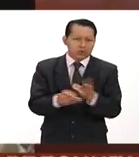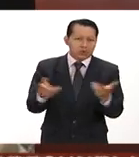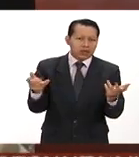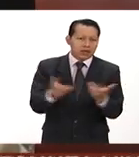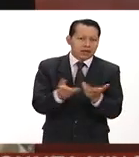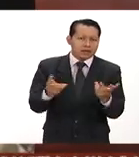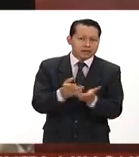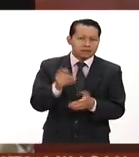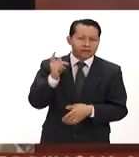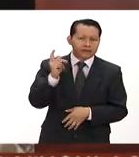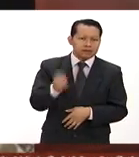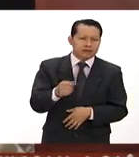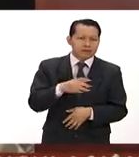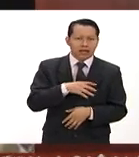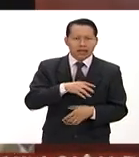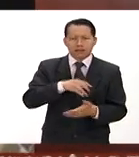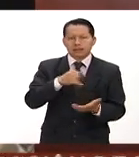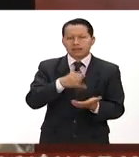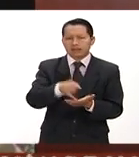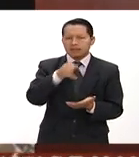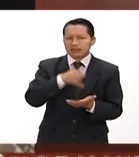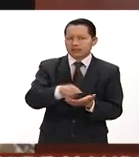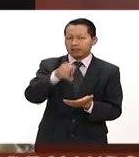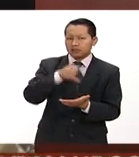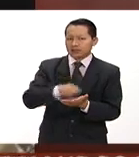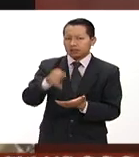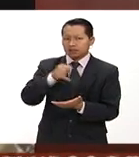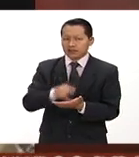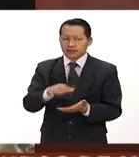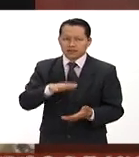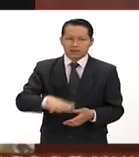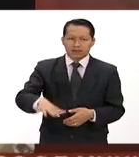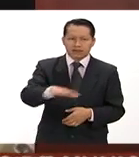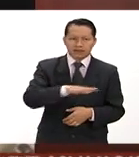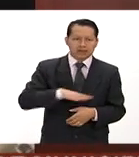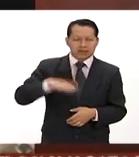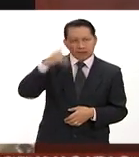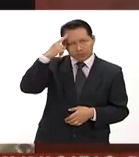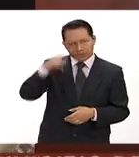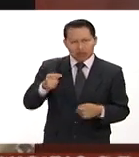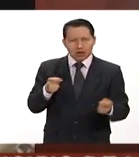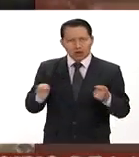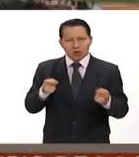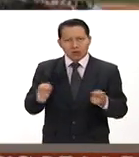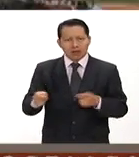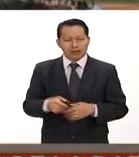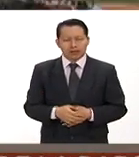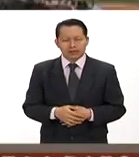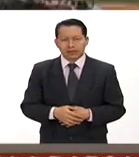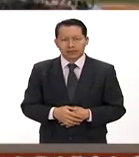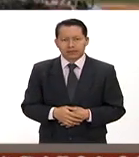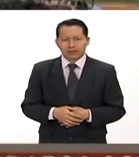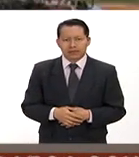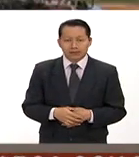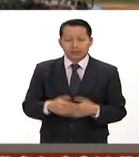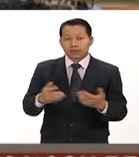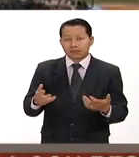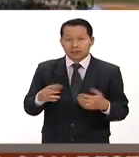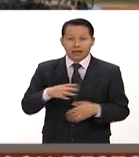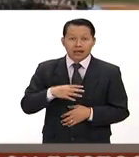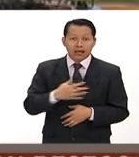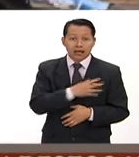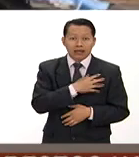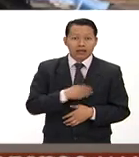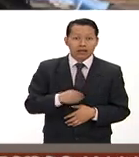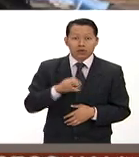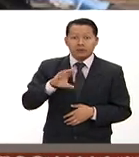los embradíos denervantes que quieren ellos controlar. Mientras tanto, los hijos